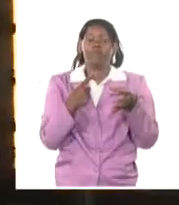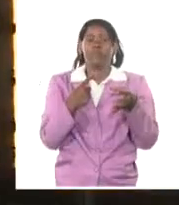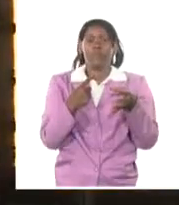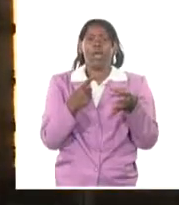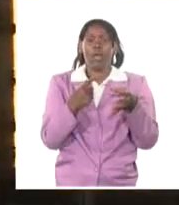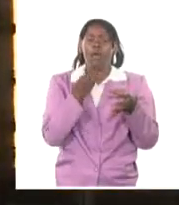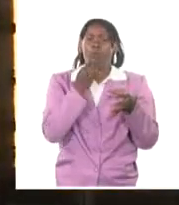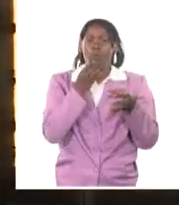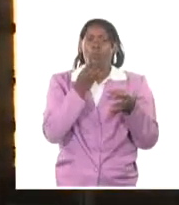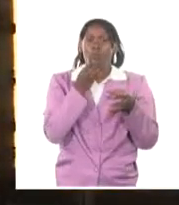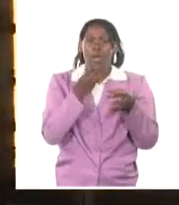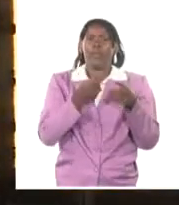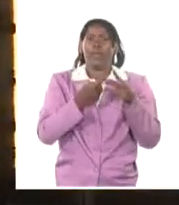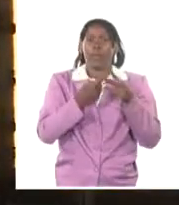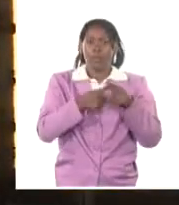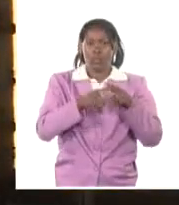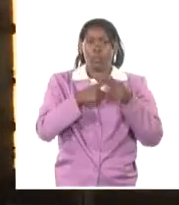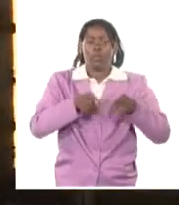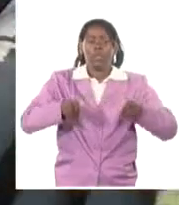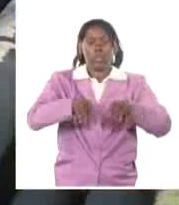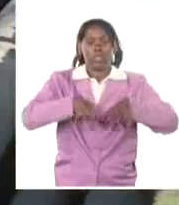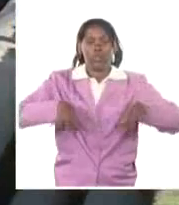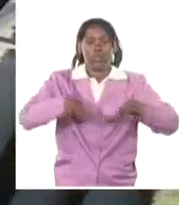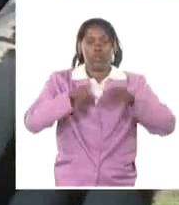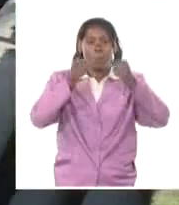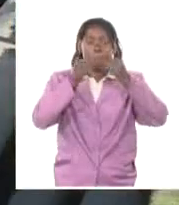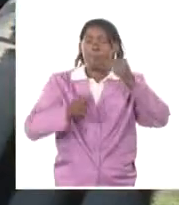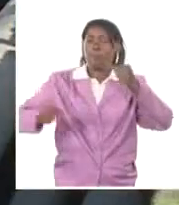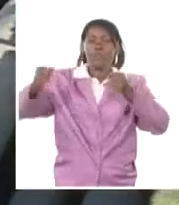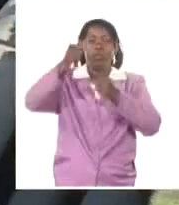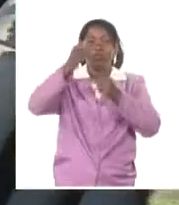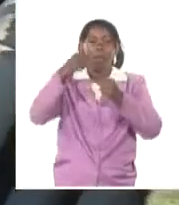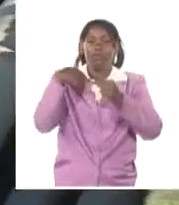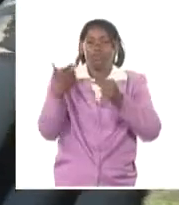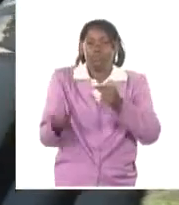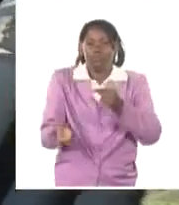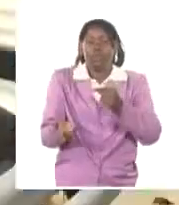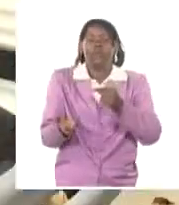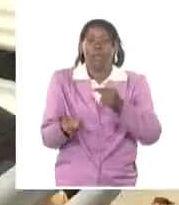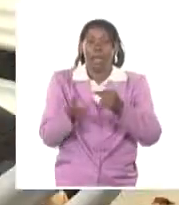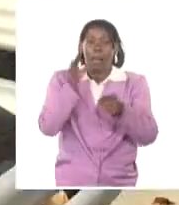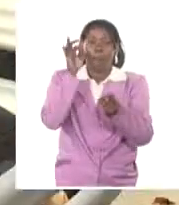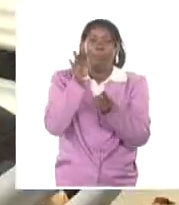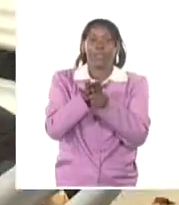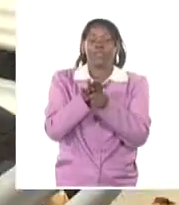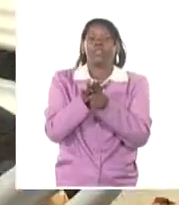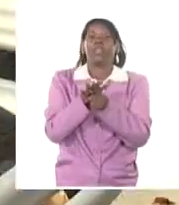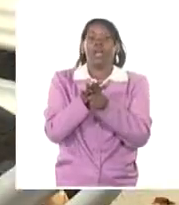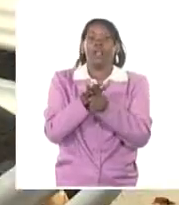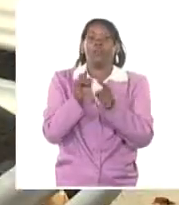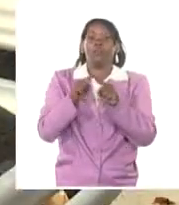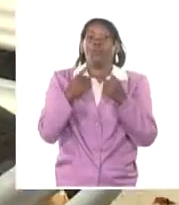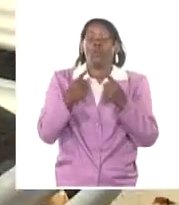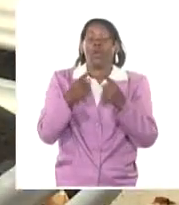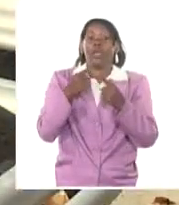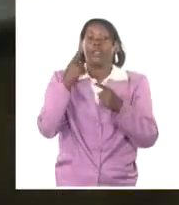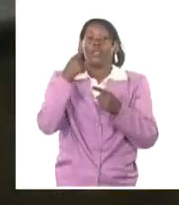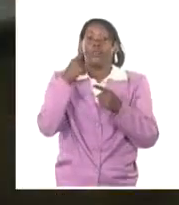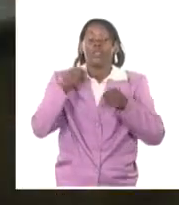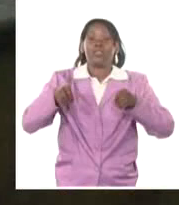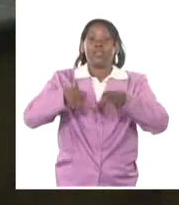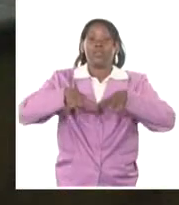varias causas. La principal, dijo el dirigente, parte de los obstáculos que provocan las